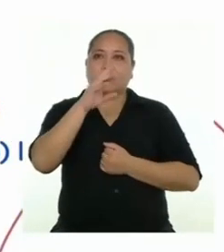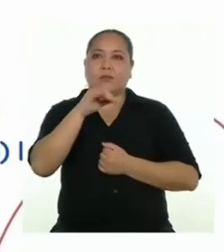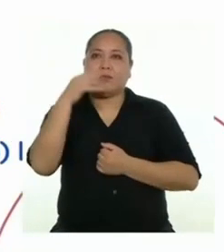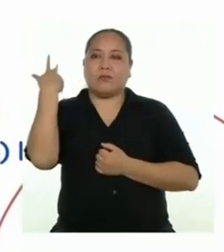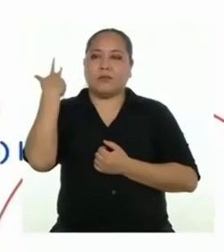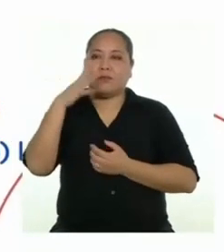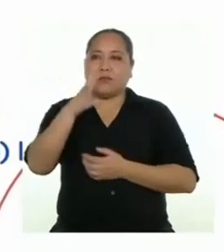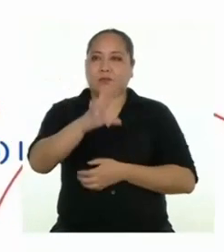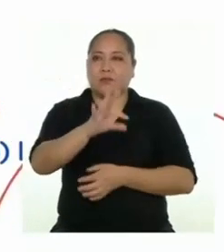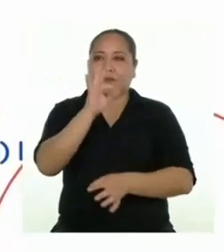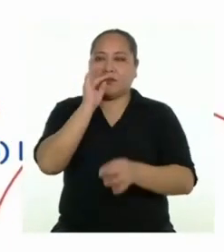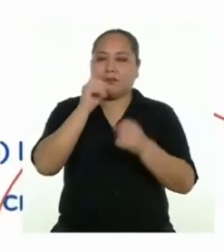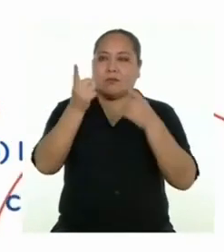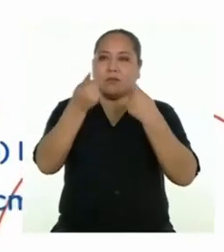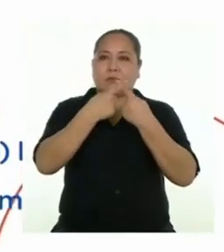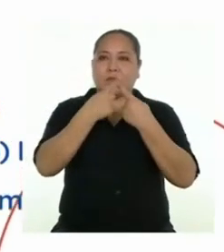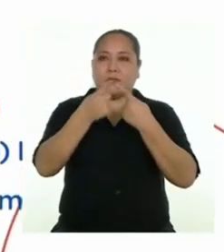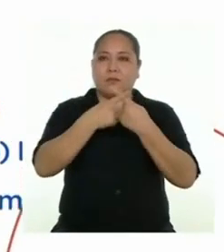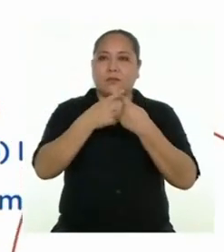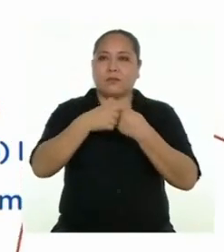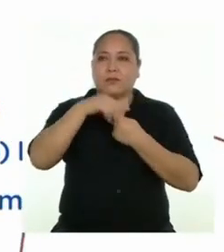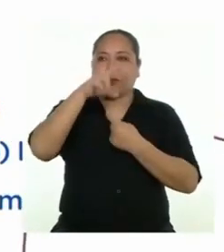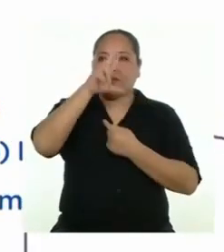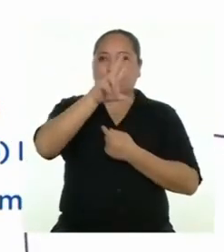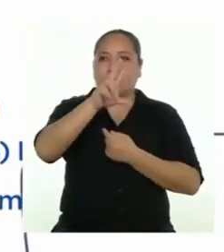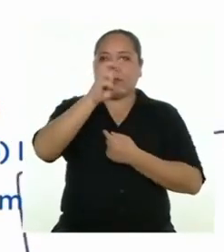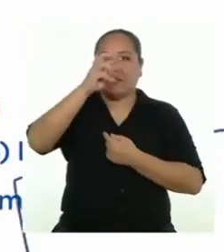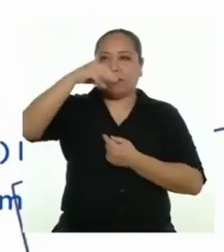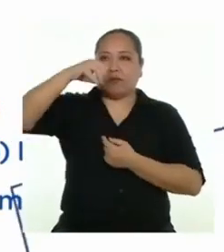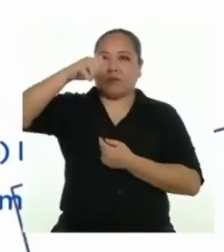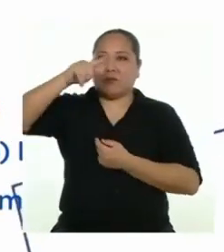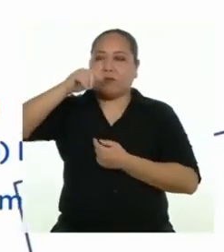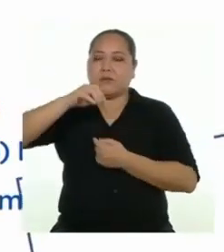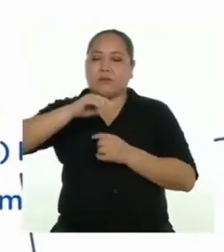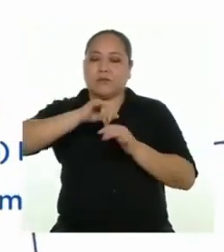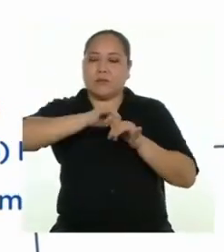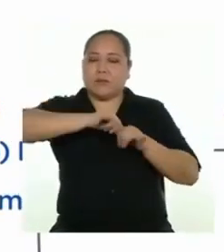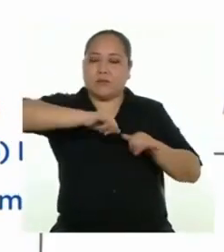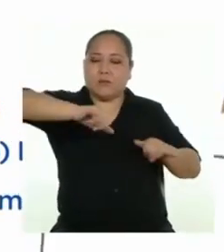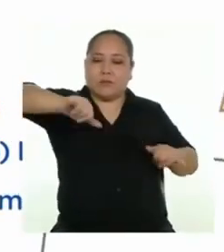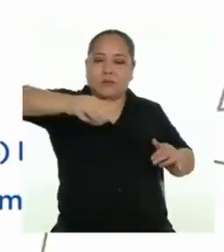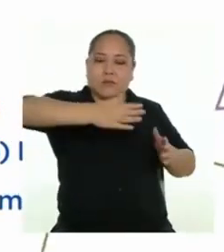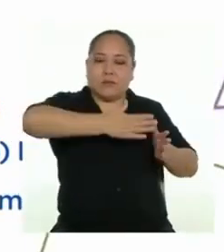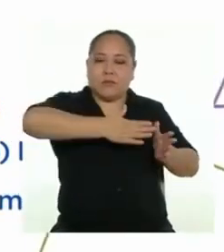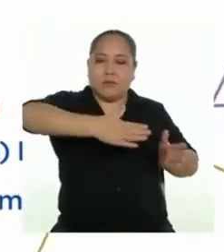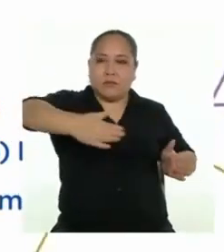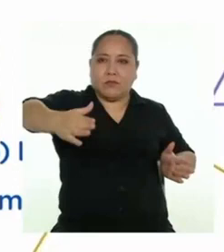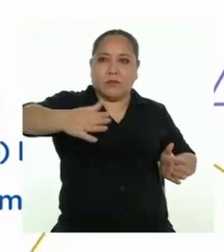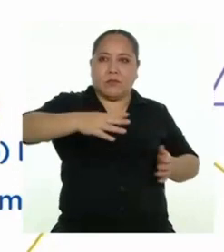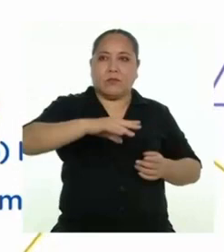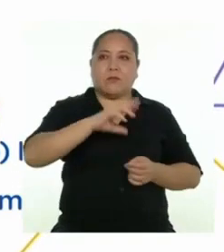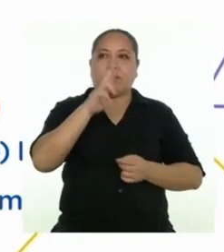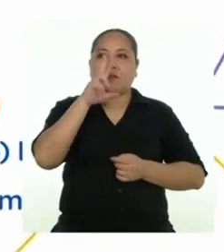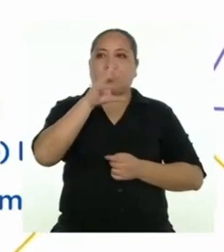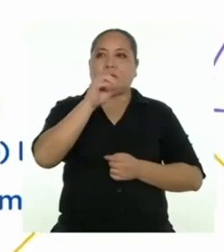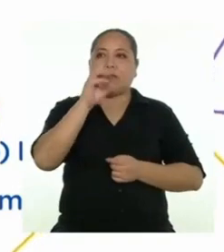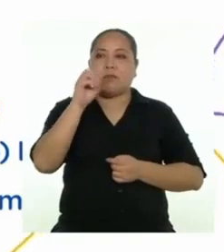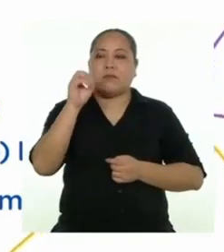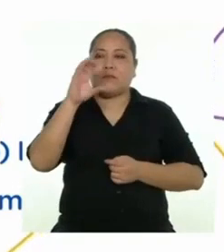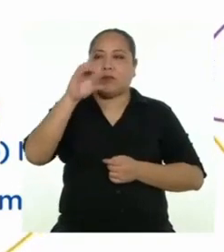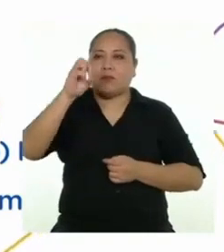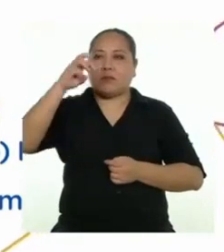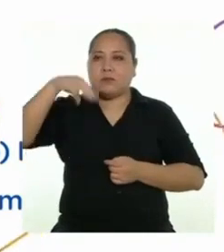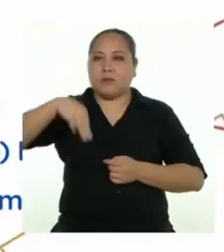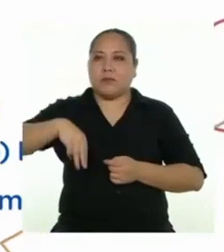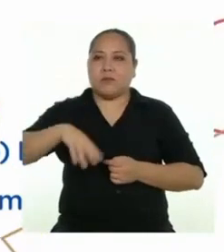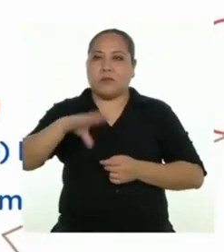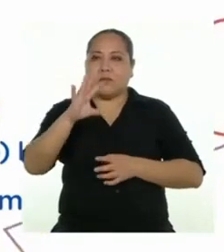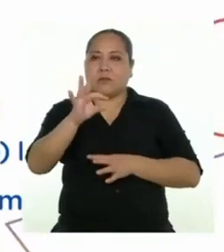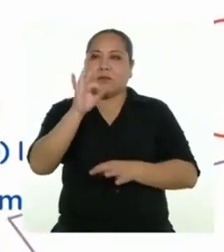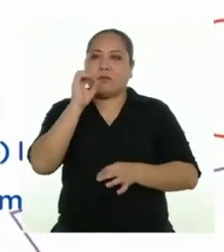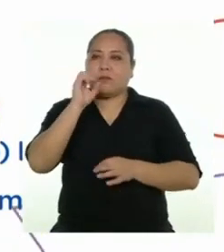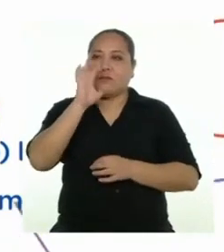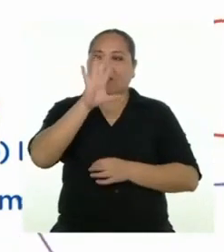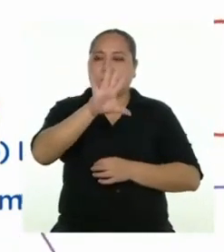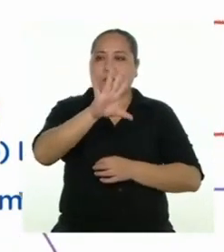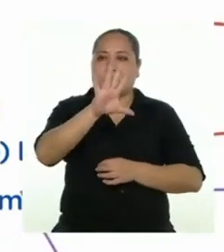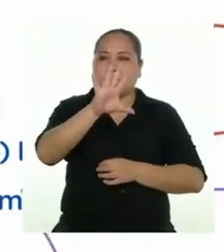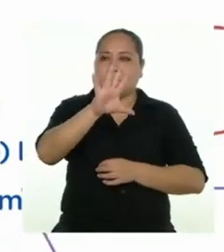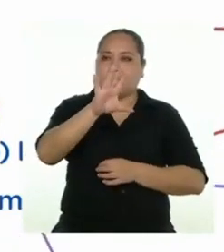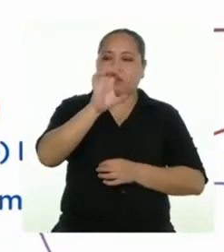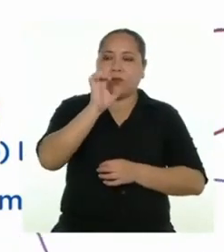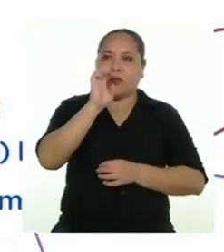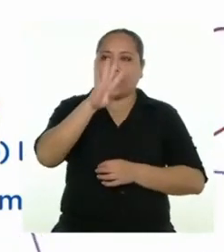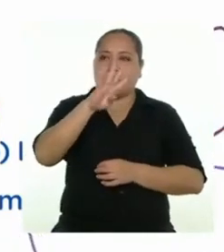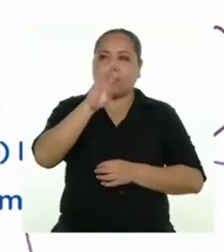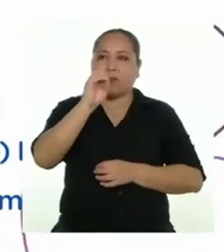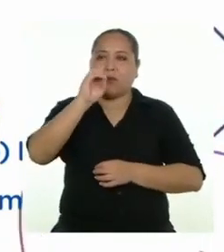determinado, multiplicamos por los 3 metros de largo de la zanja. Que equivale a 300 centímetros obteniendo 540